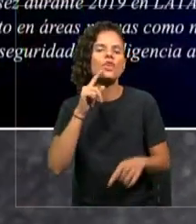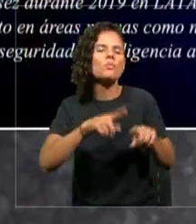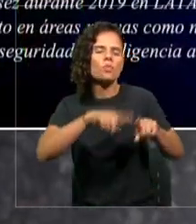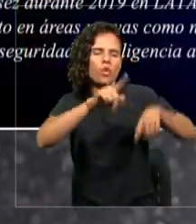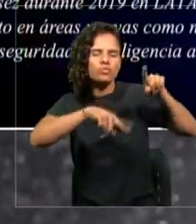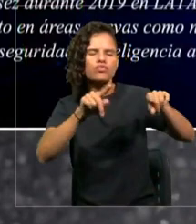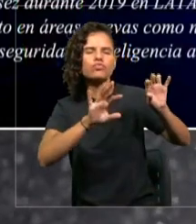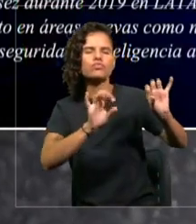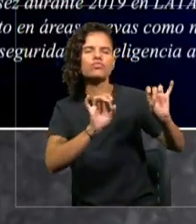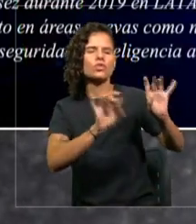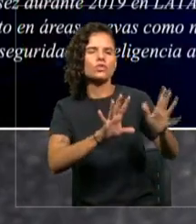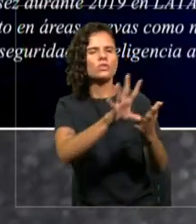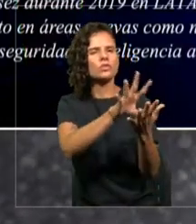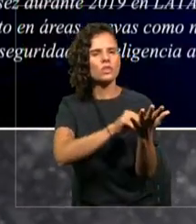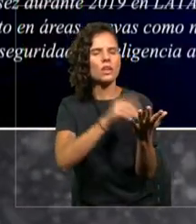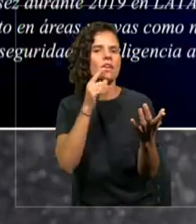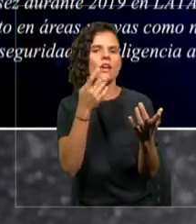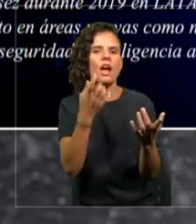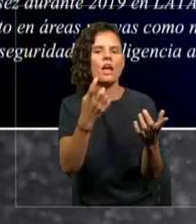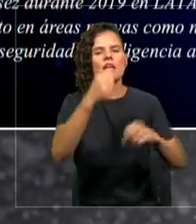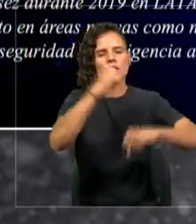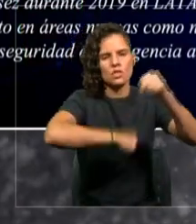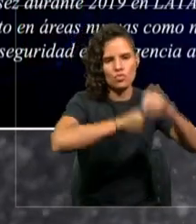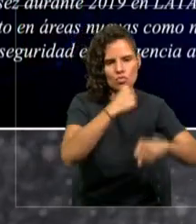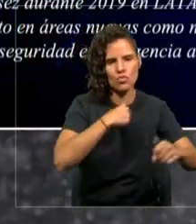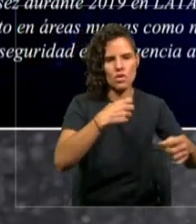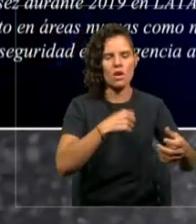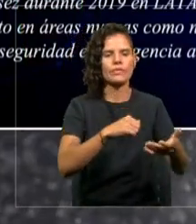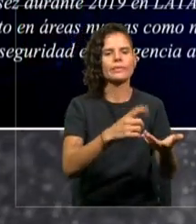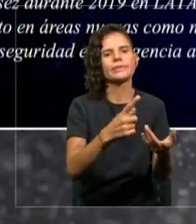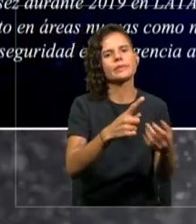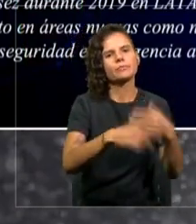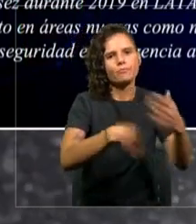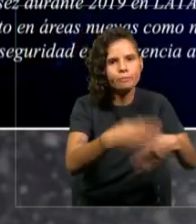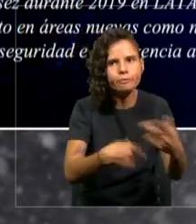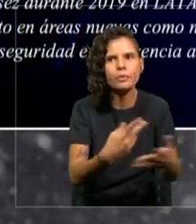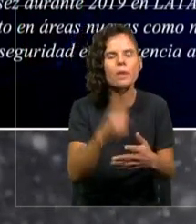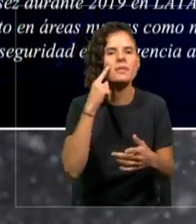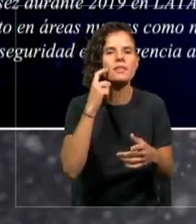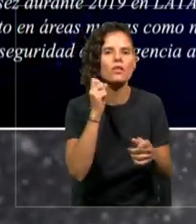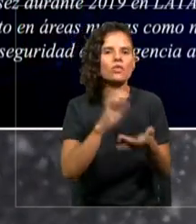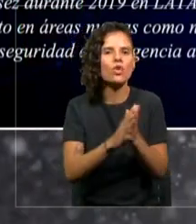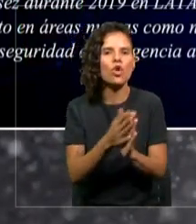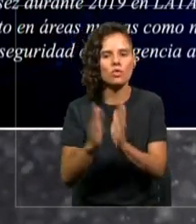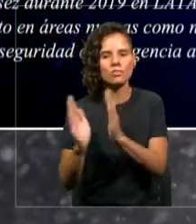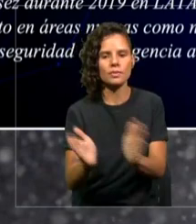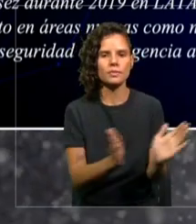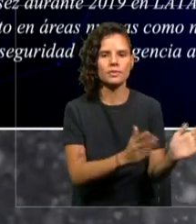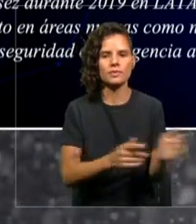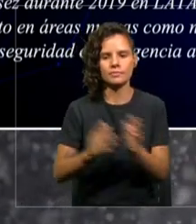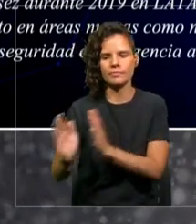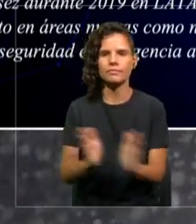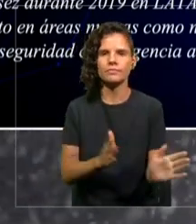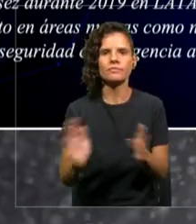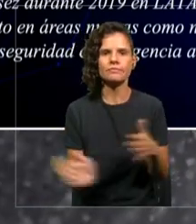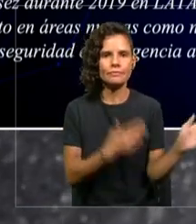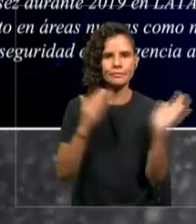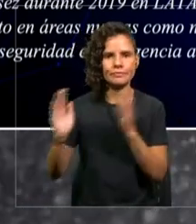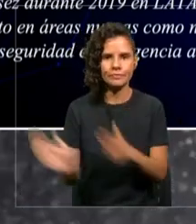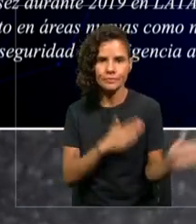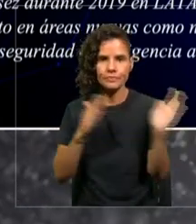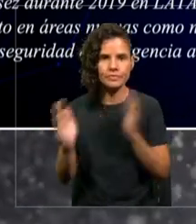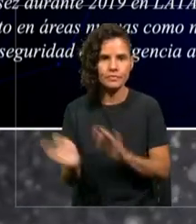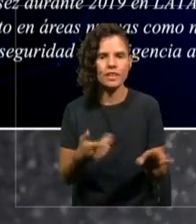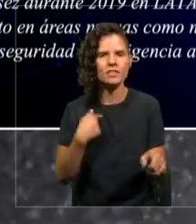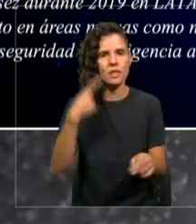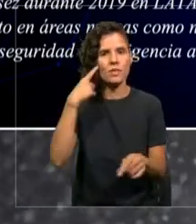un mundo de la manufactura industrial secuencial. ¿Se acuerdan del maravilloso invento de Ford? La